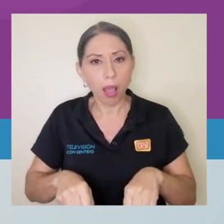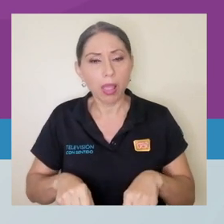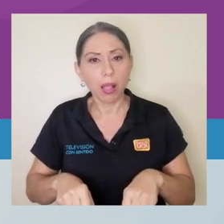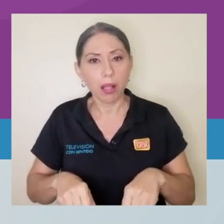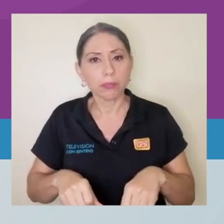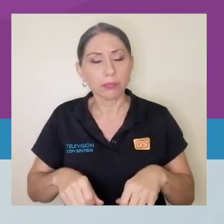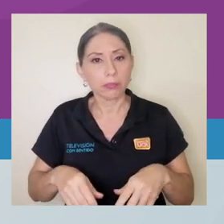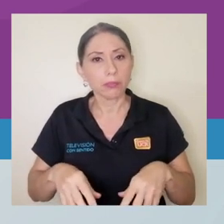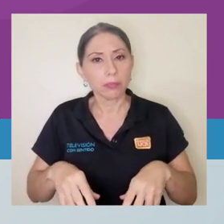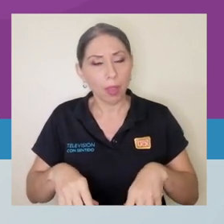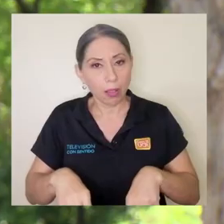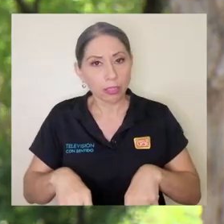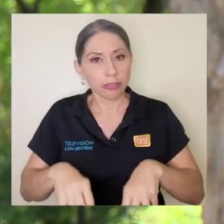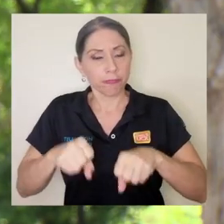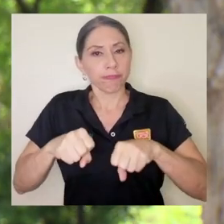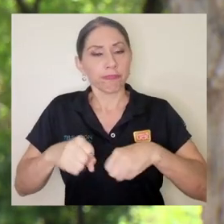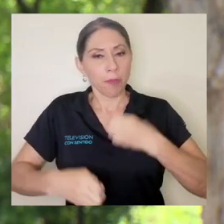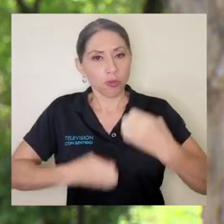yo pueda